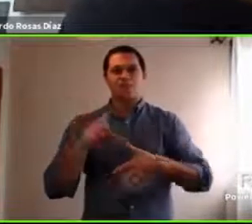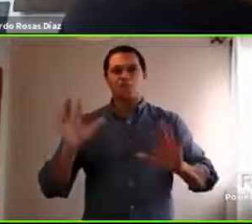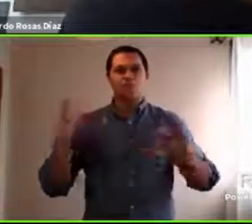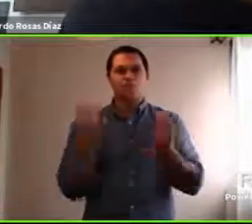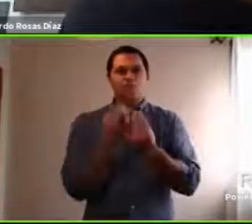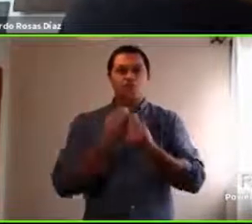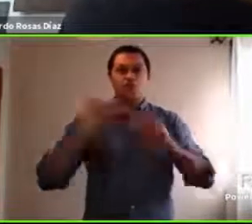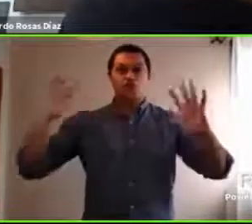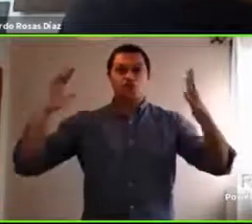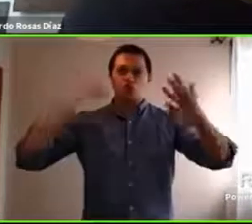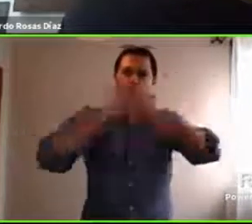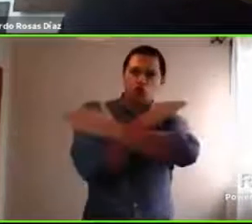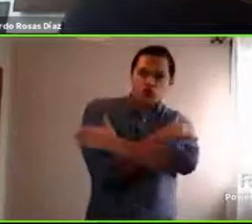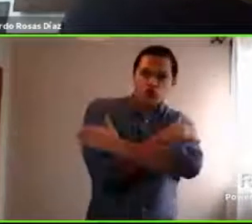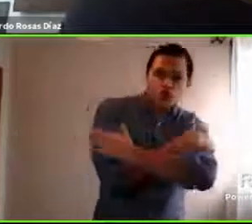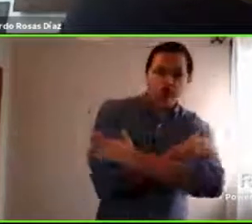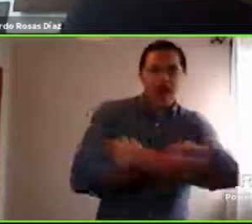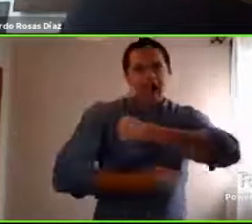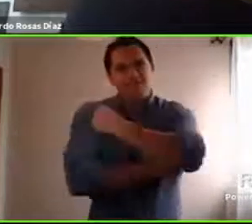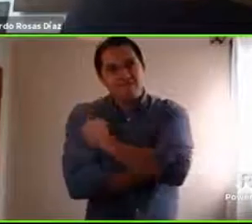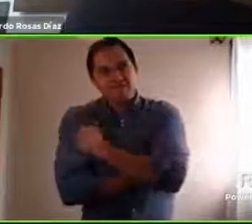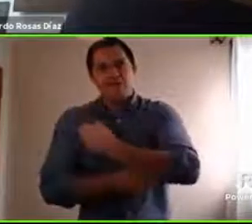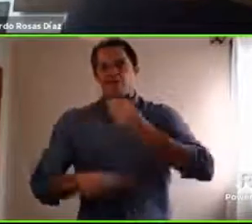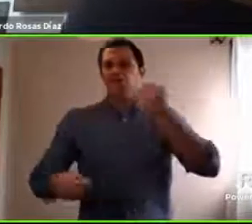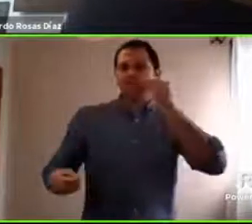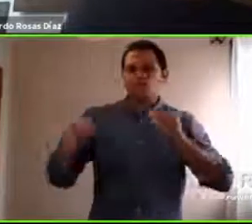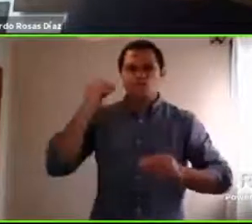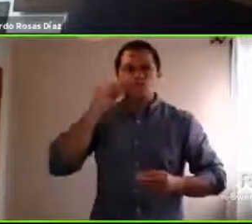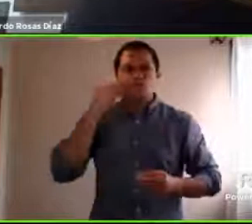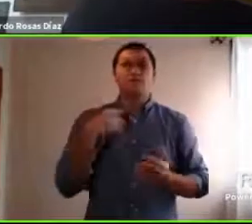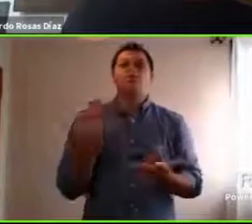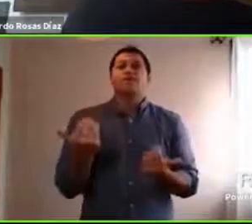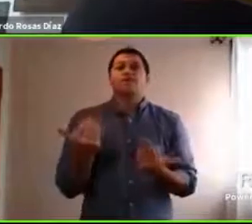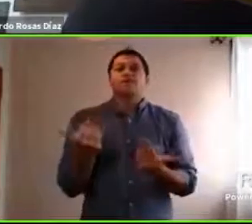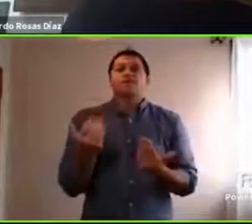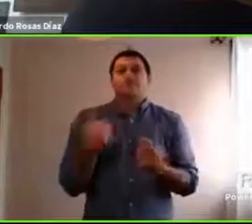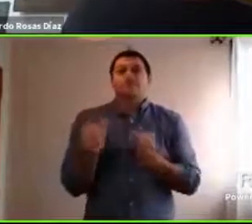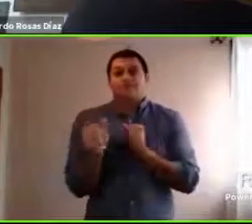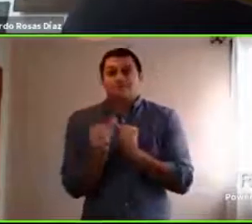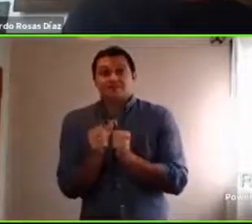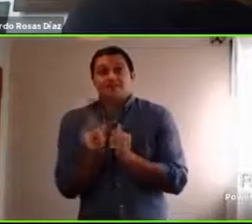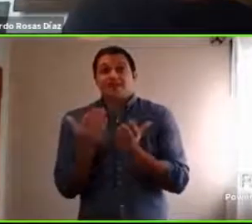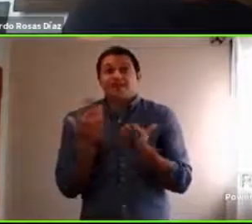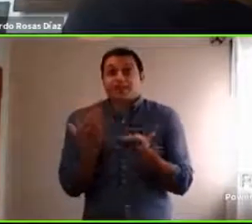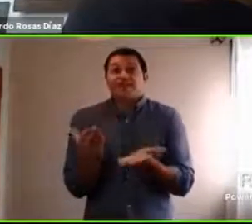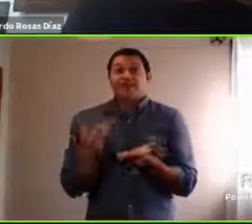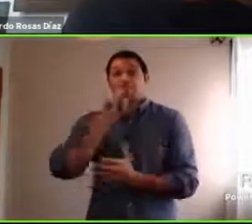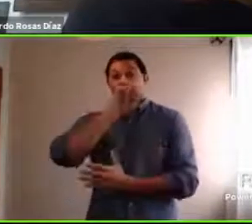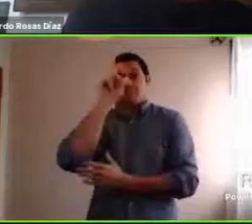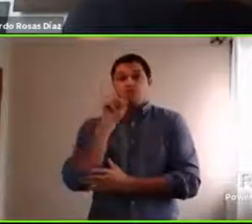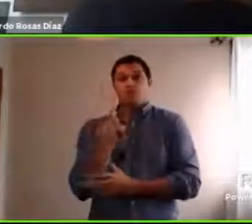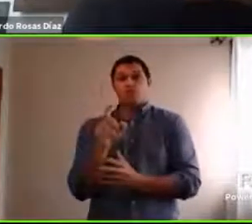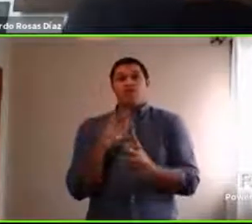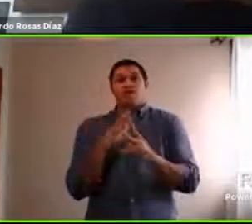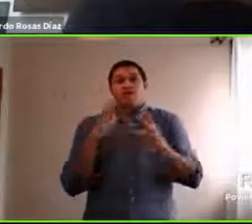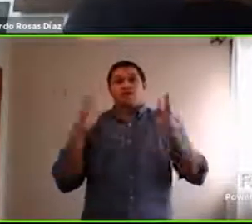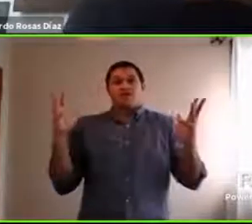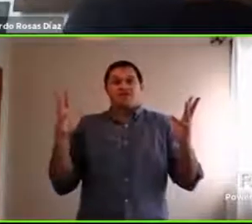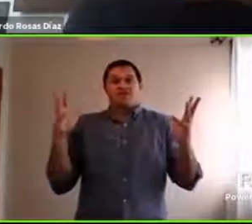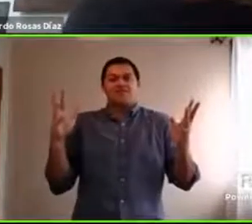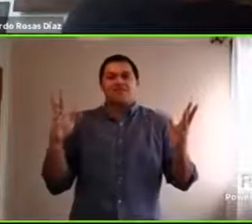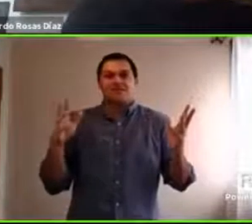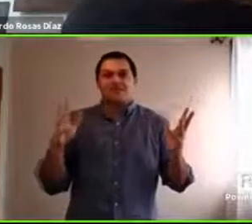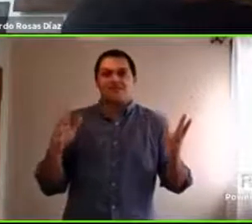necesitamos esa cercanía y para mí es un gran signo de pregunta qué va a pasar con la forma en la que vamos a